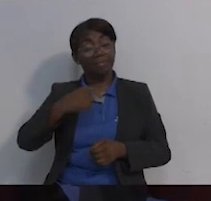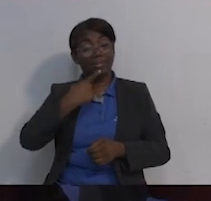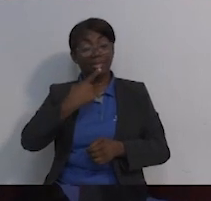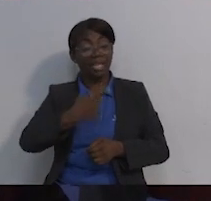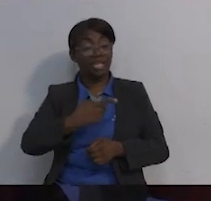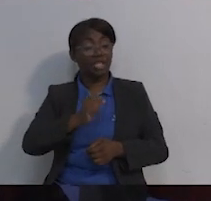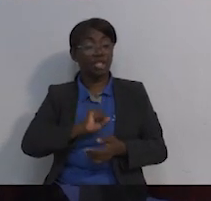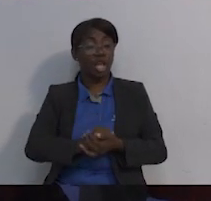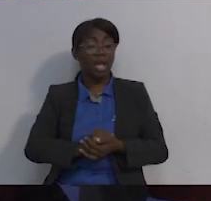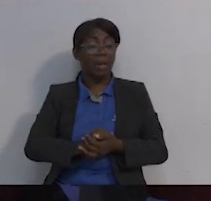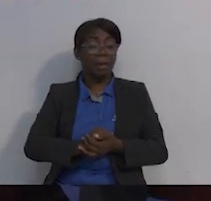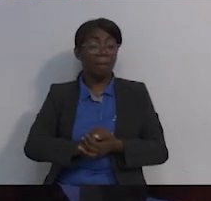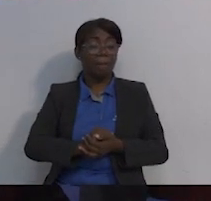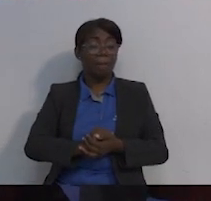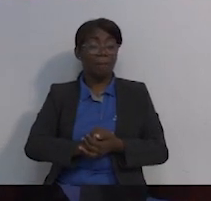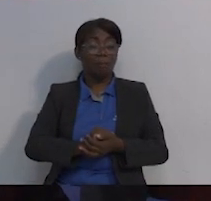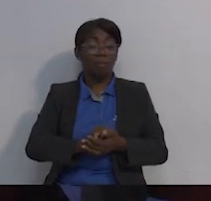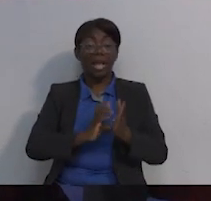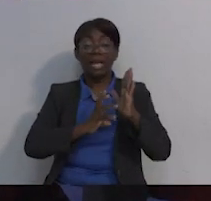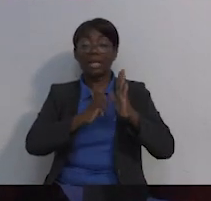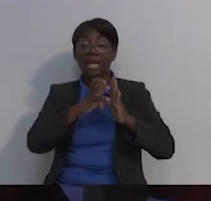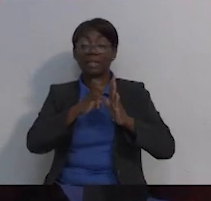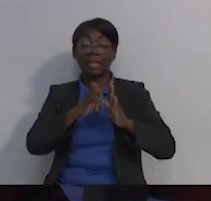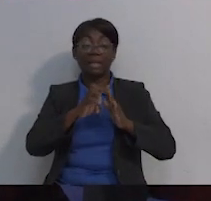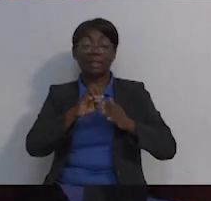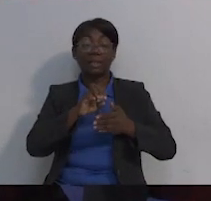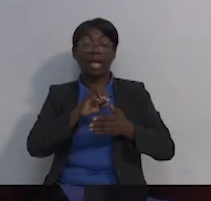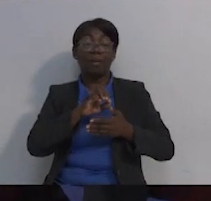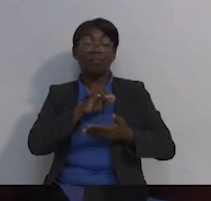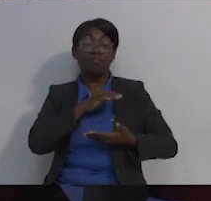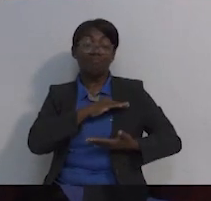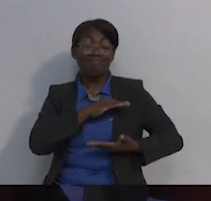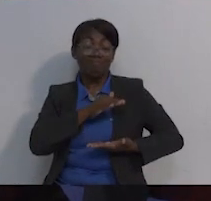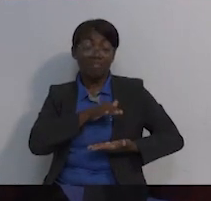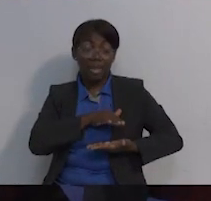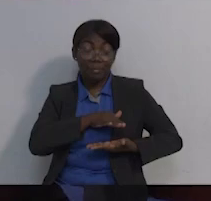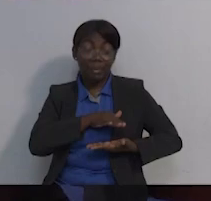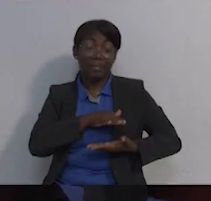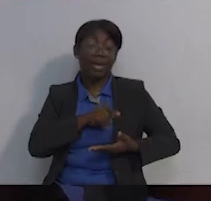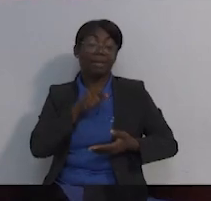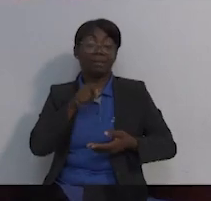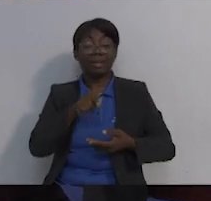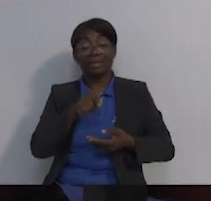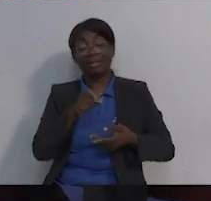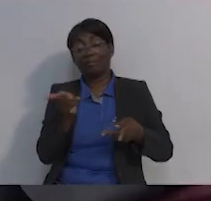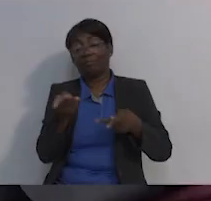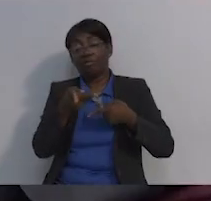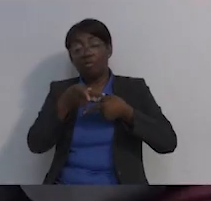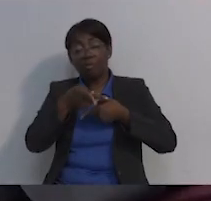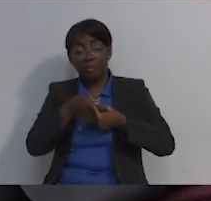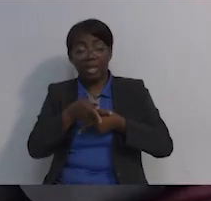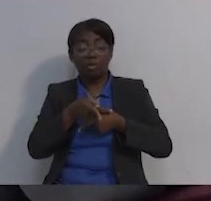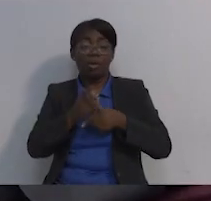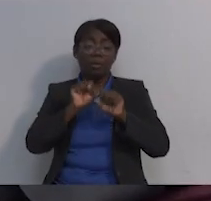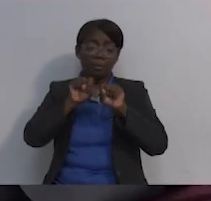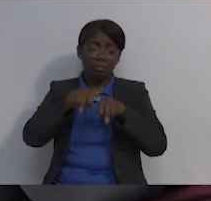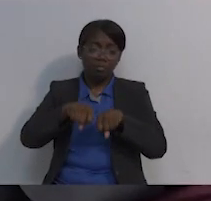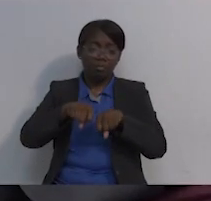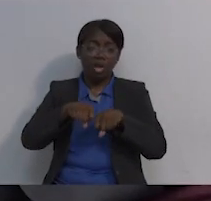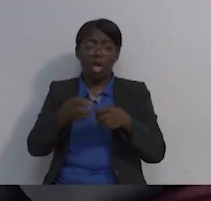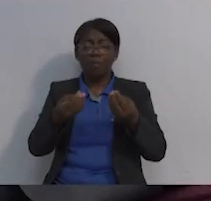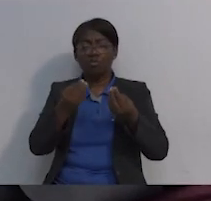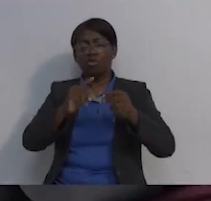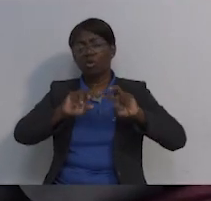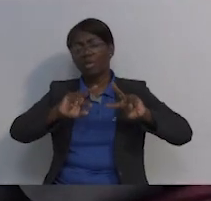el planeamiento del cáncer de mamá es complejo, ¿no? Y también por ver las posibilidades de recibir